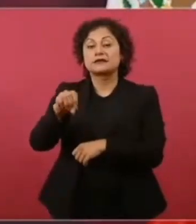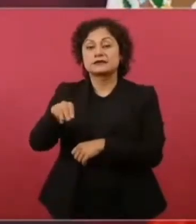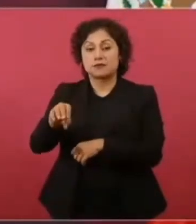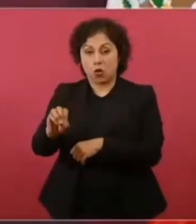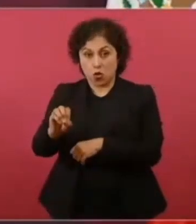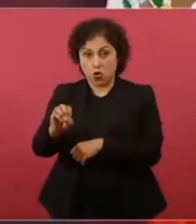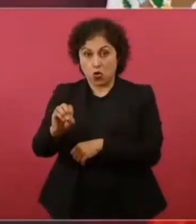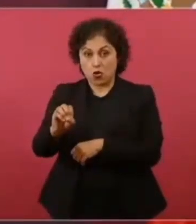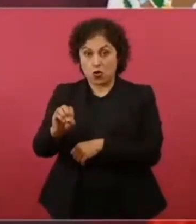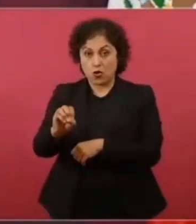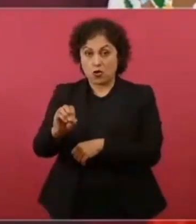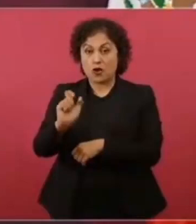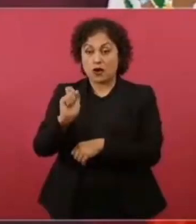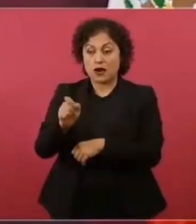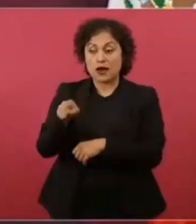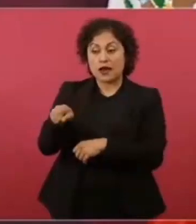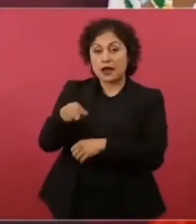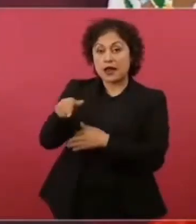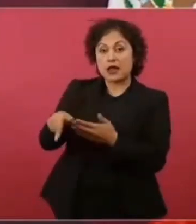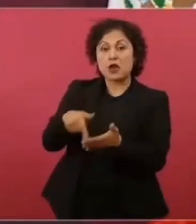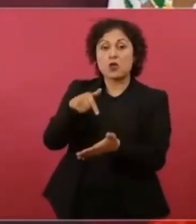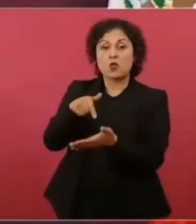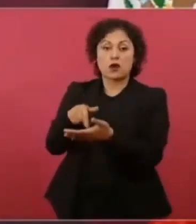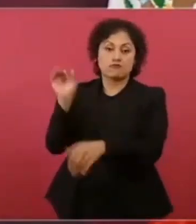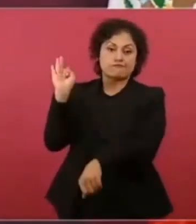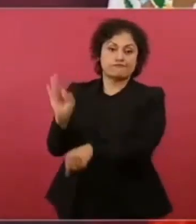sea una zona de seguridad nacional